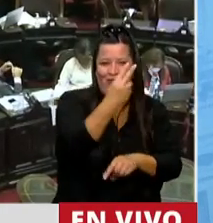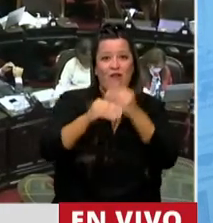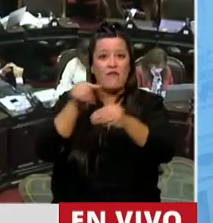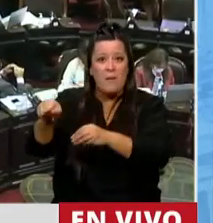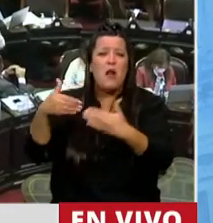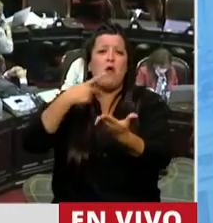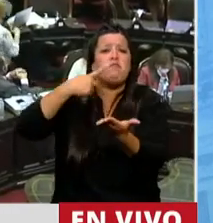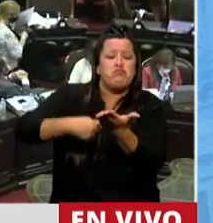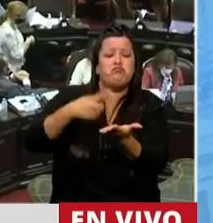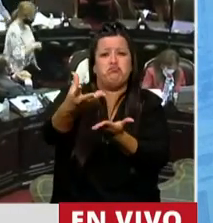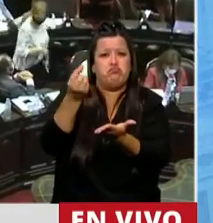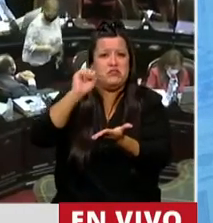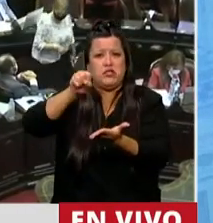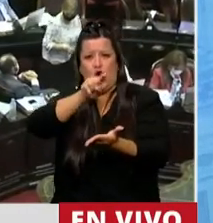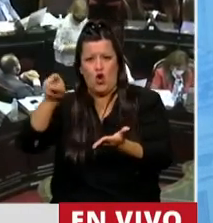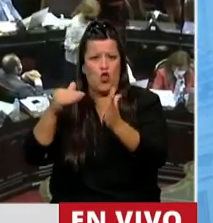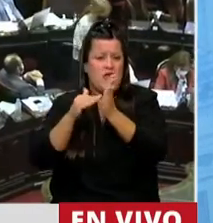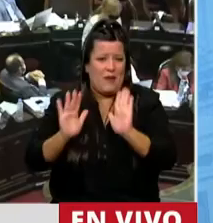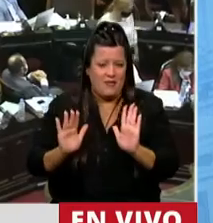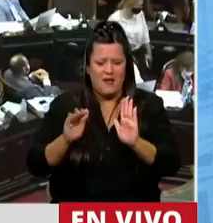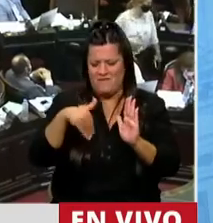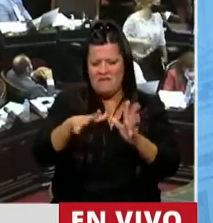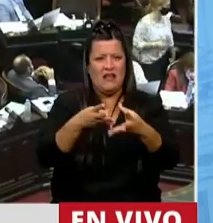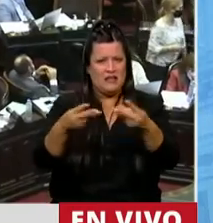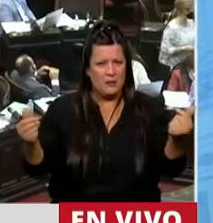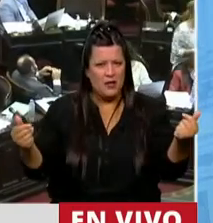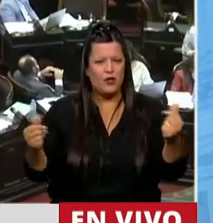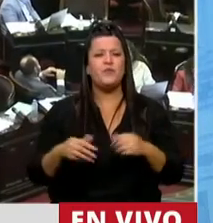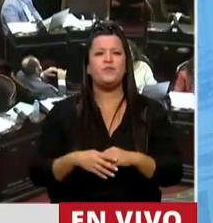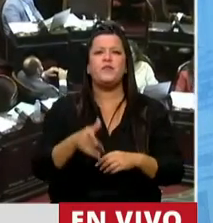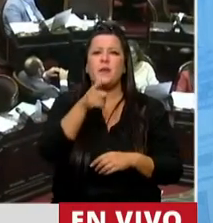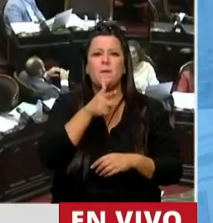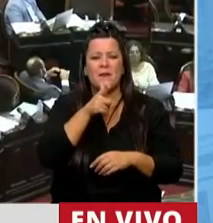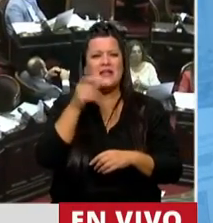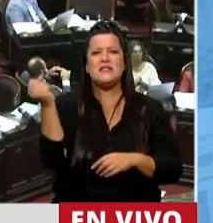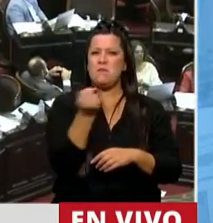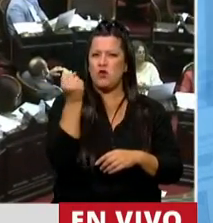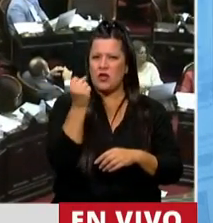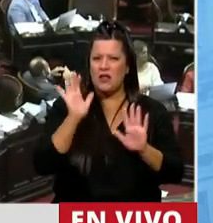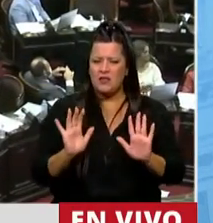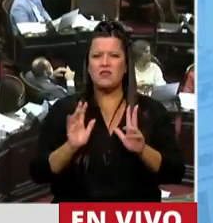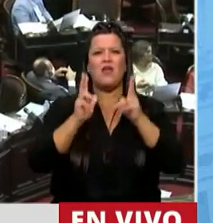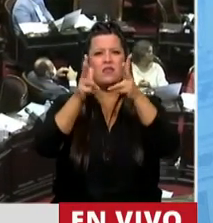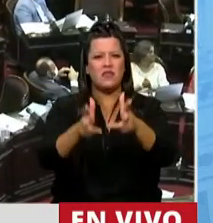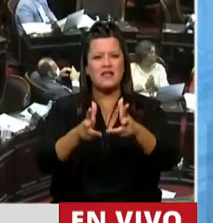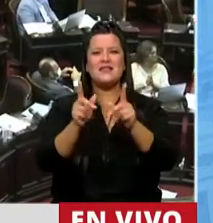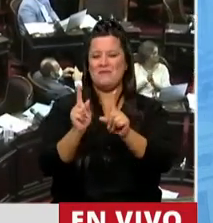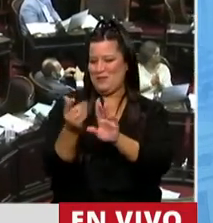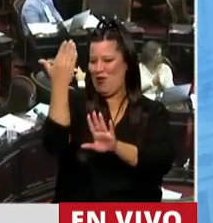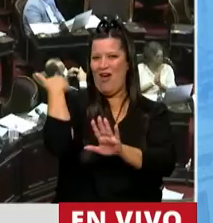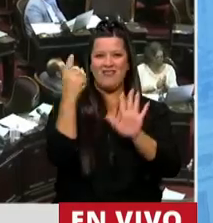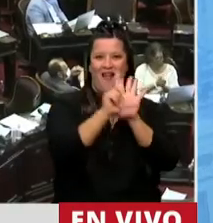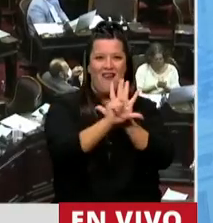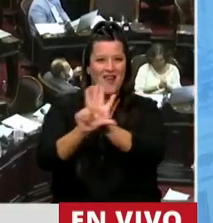del ARA San Juan. En eso y cerrando, me parece importante mencionar estos antecedentes